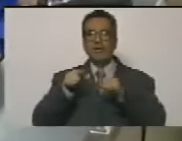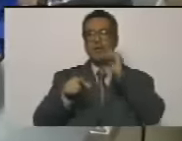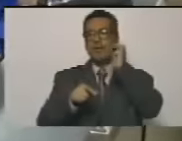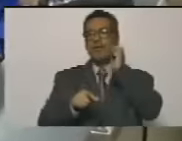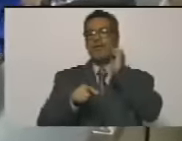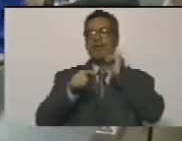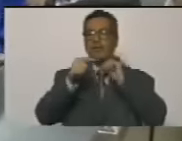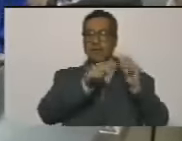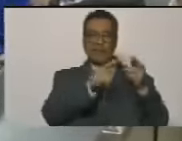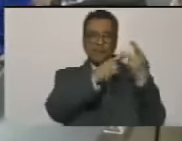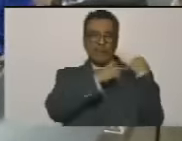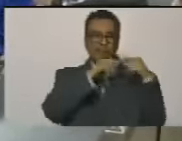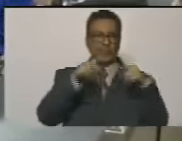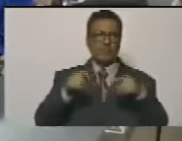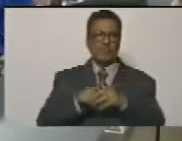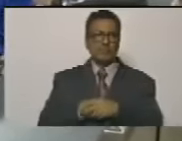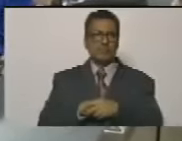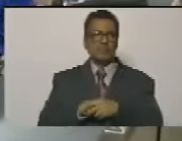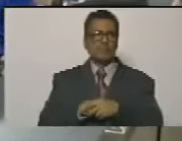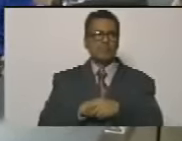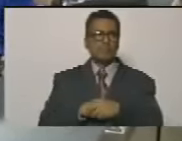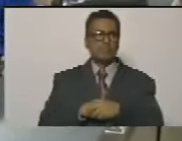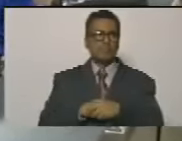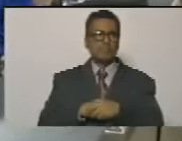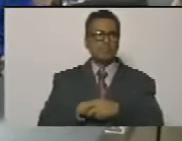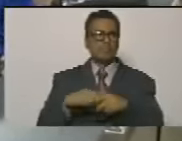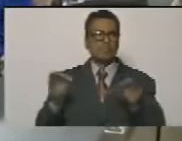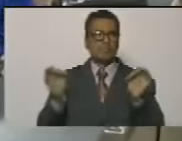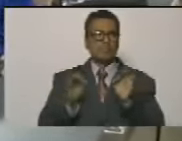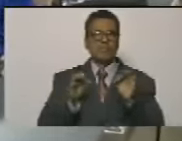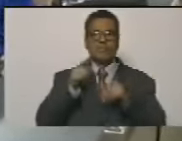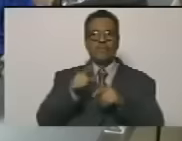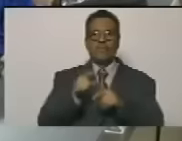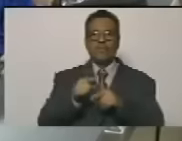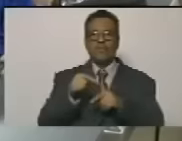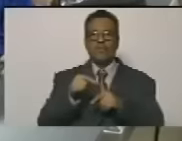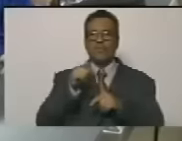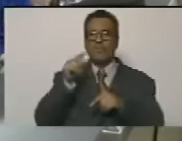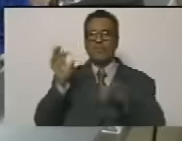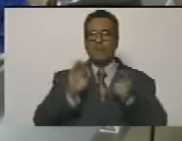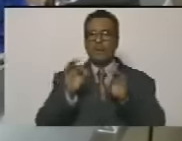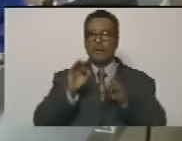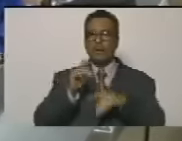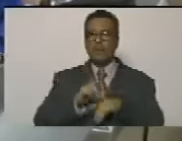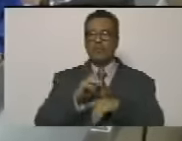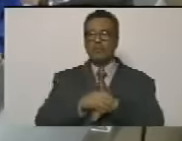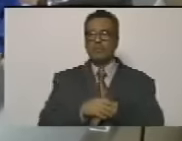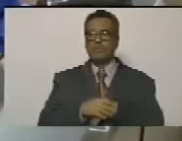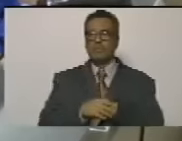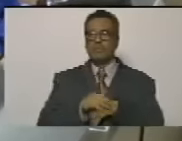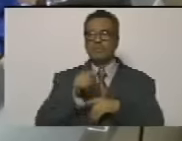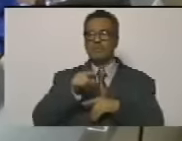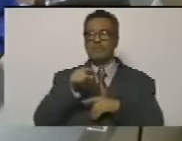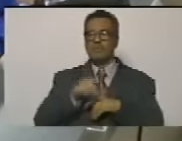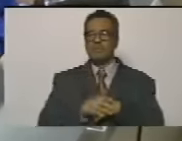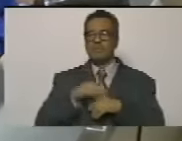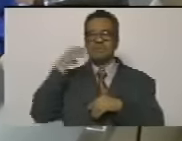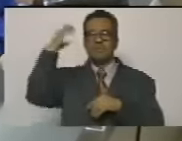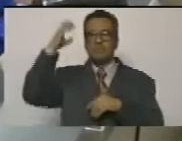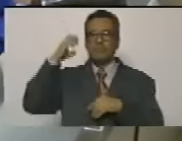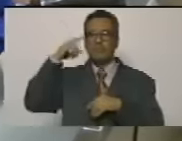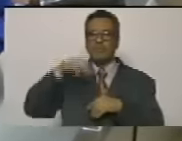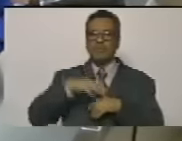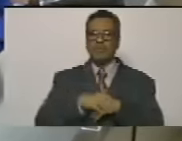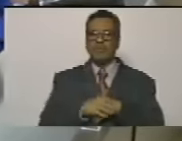representativo tampoco te hablan civilización pero que carajo civilización de Europa chicos